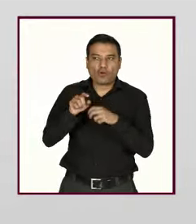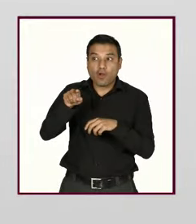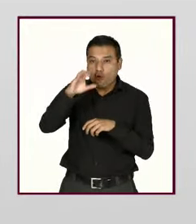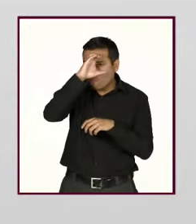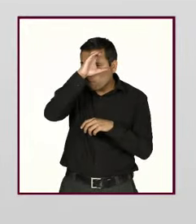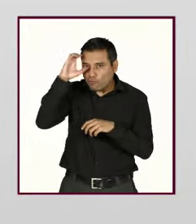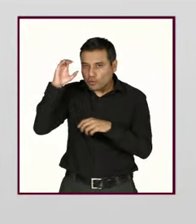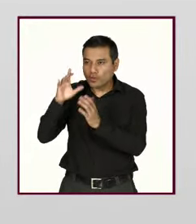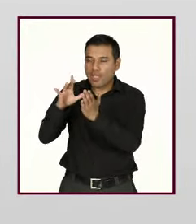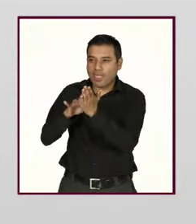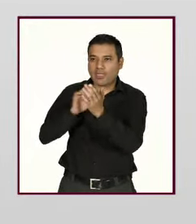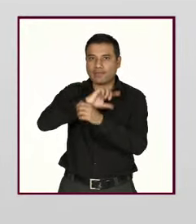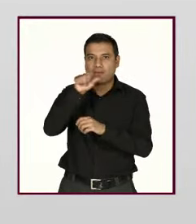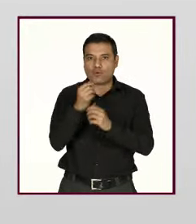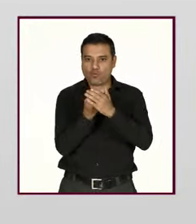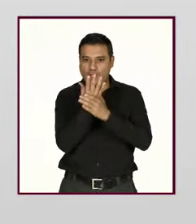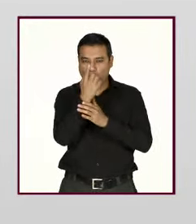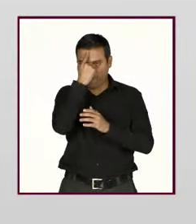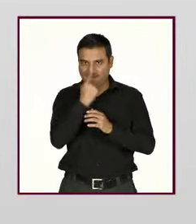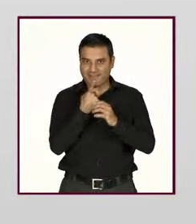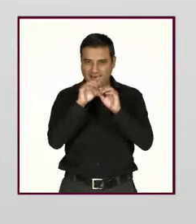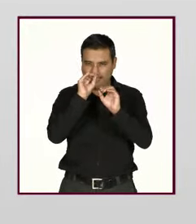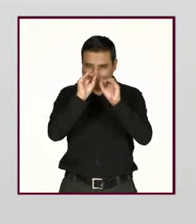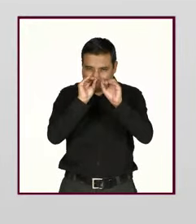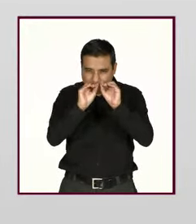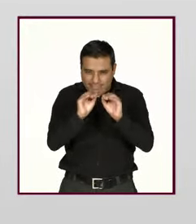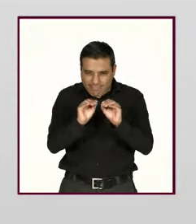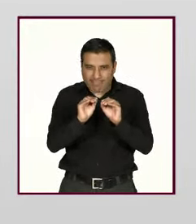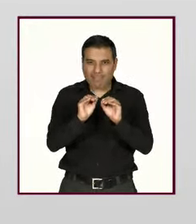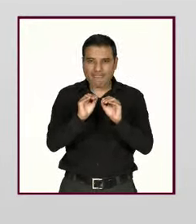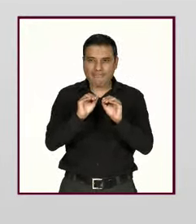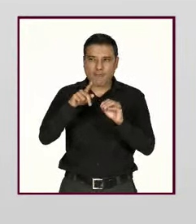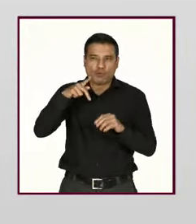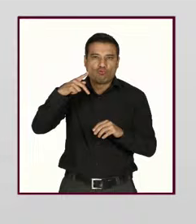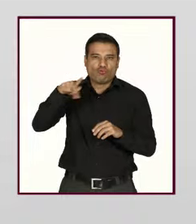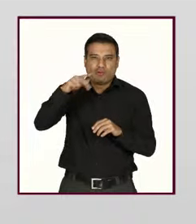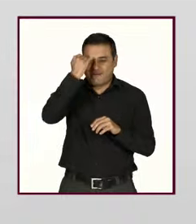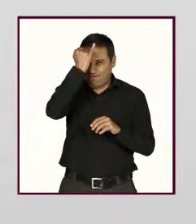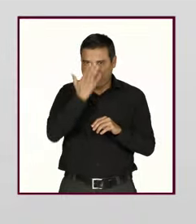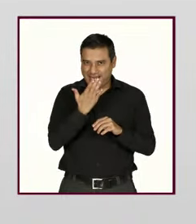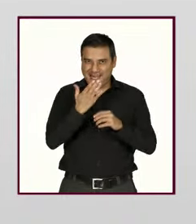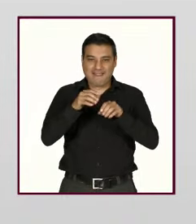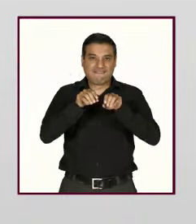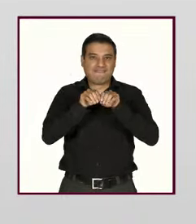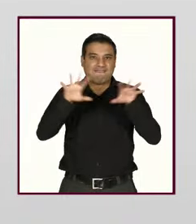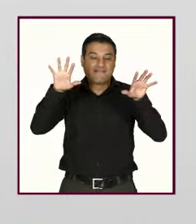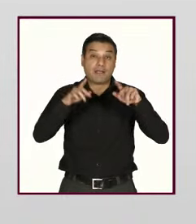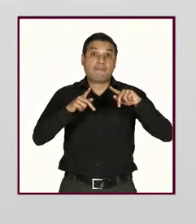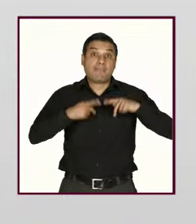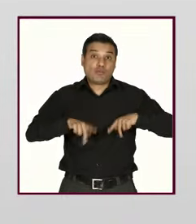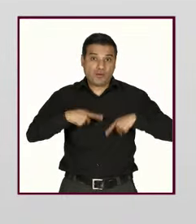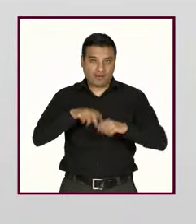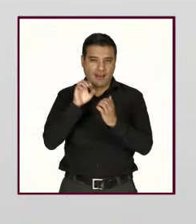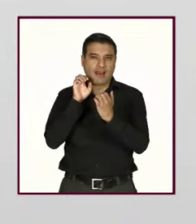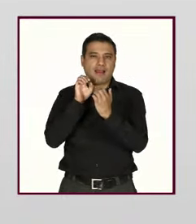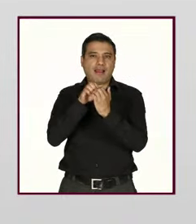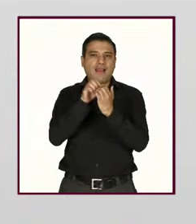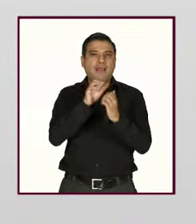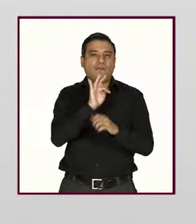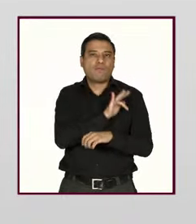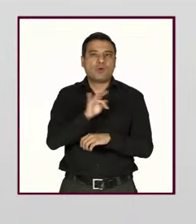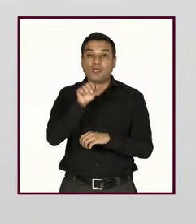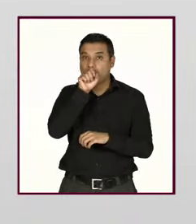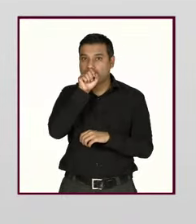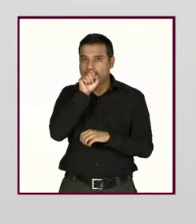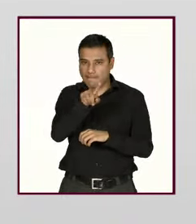podrían hacer un perfil o algo, ya sea para difundir mi imagen o para estafar a mis contactos, cómo acosar o